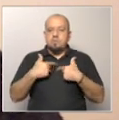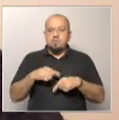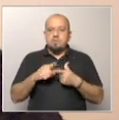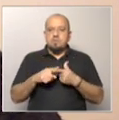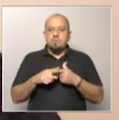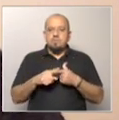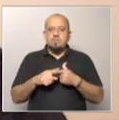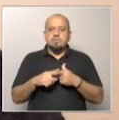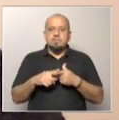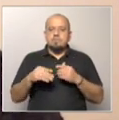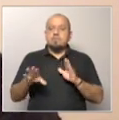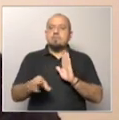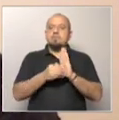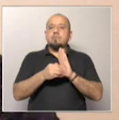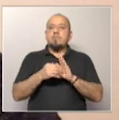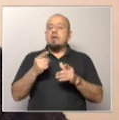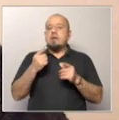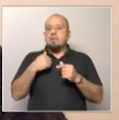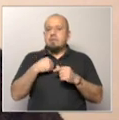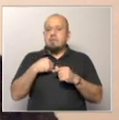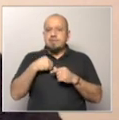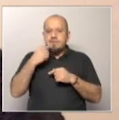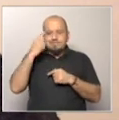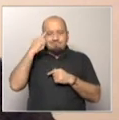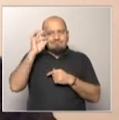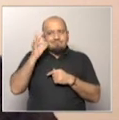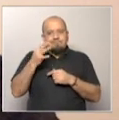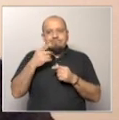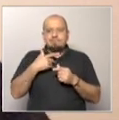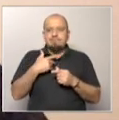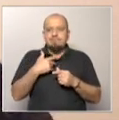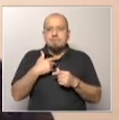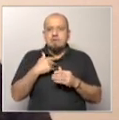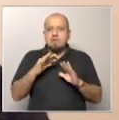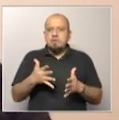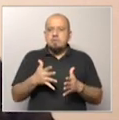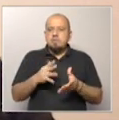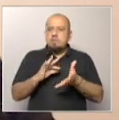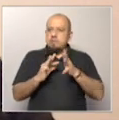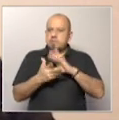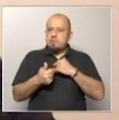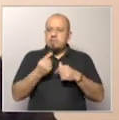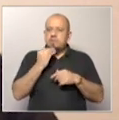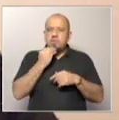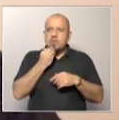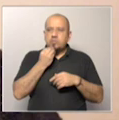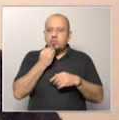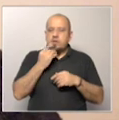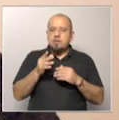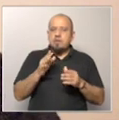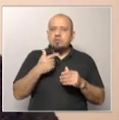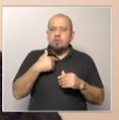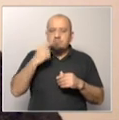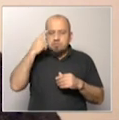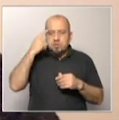lo introdujo, por tanto, a mí me costaría creer que, bueno, que haya sido diseñado como una estrategia de distracción. Me da la